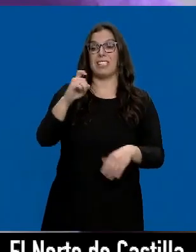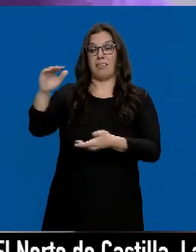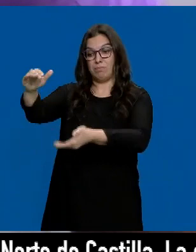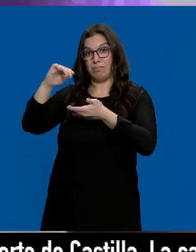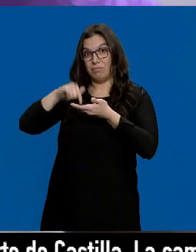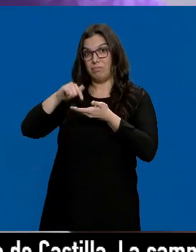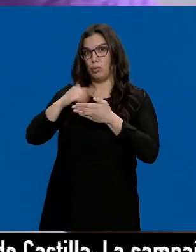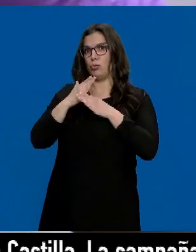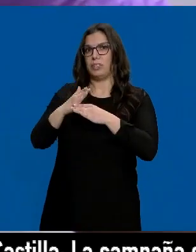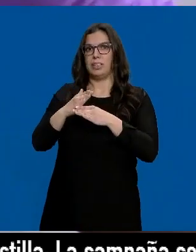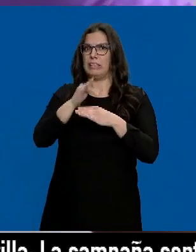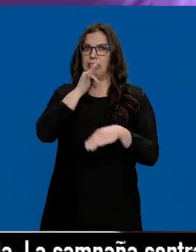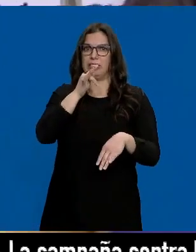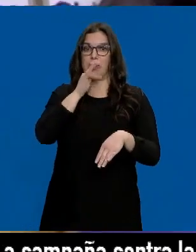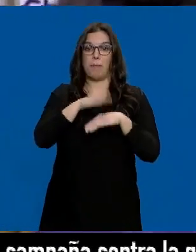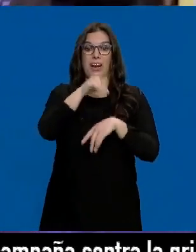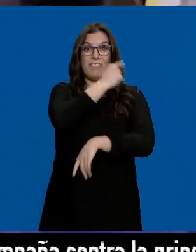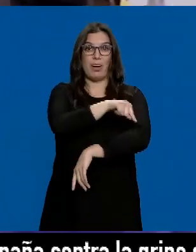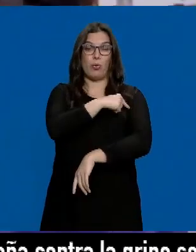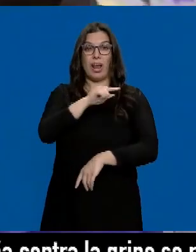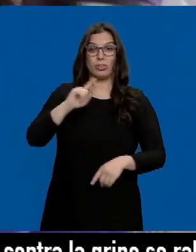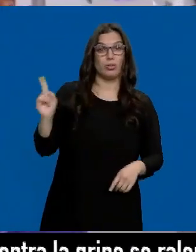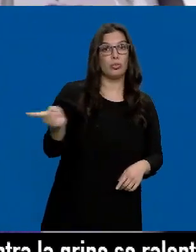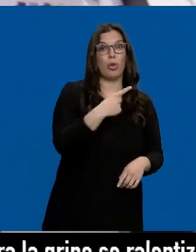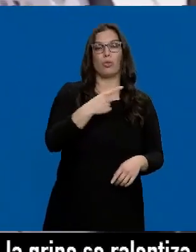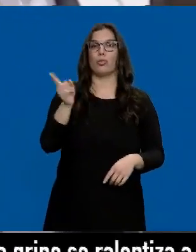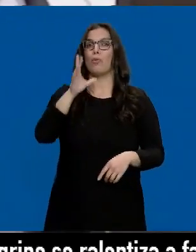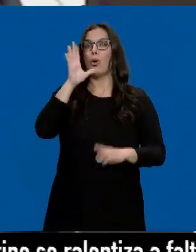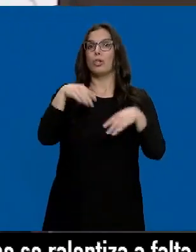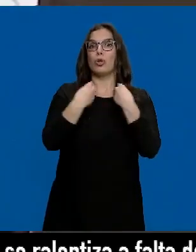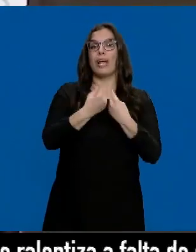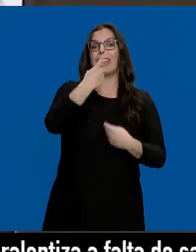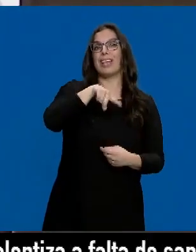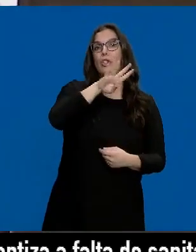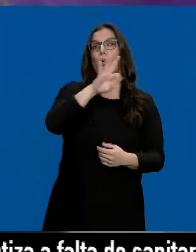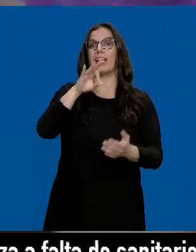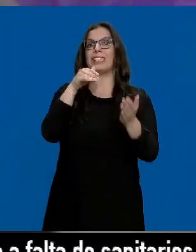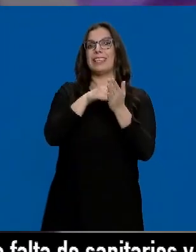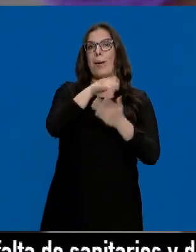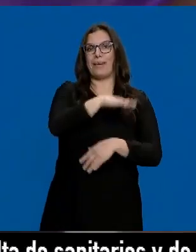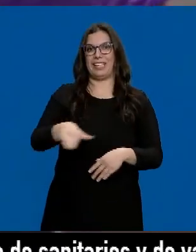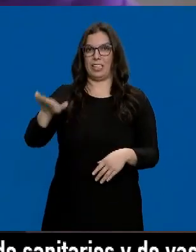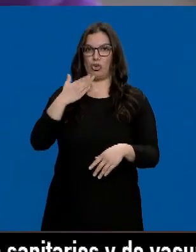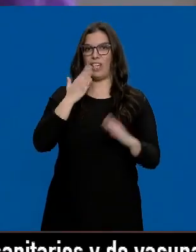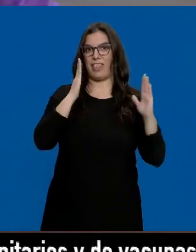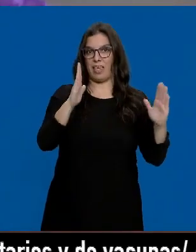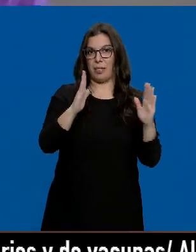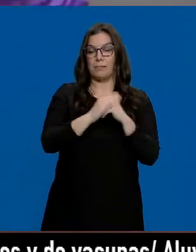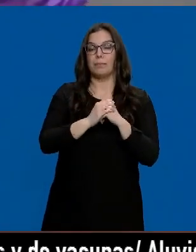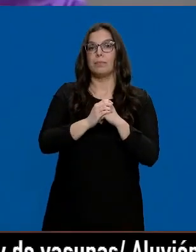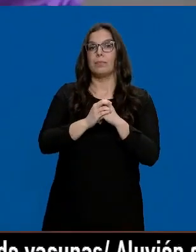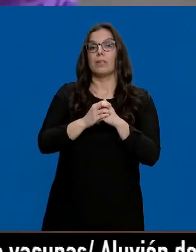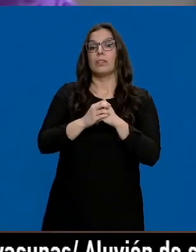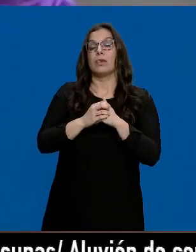insuficientes para vacunar a los 140.000 niños de esa franja de edad que hay en la comunidad. No se espera